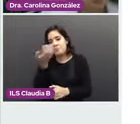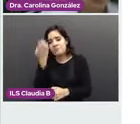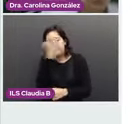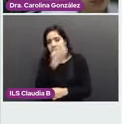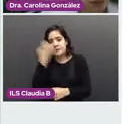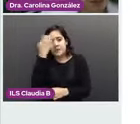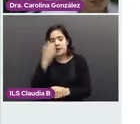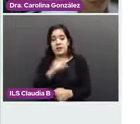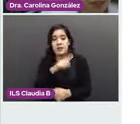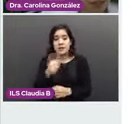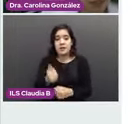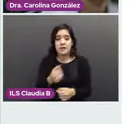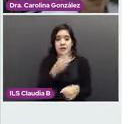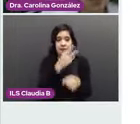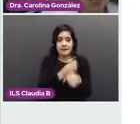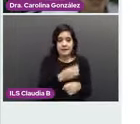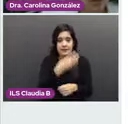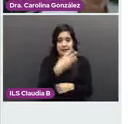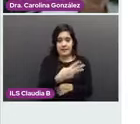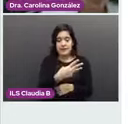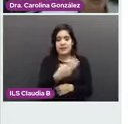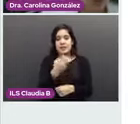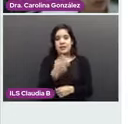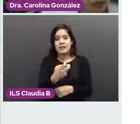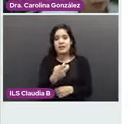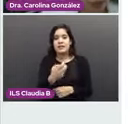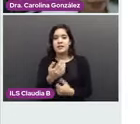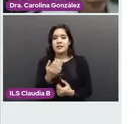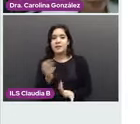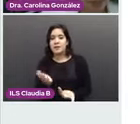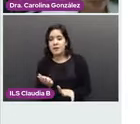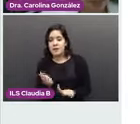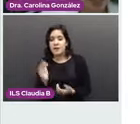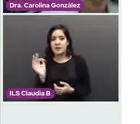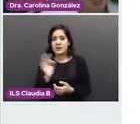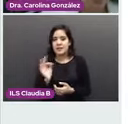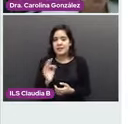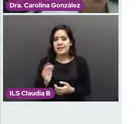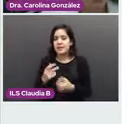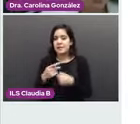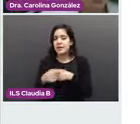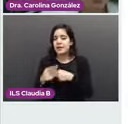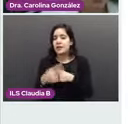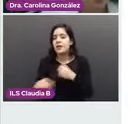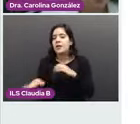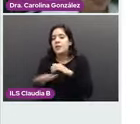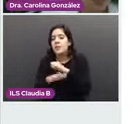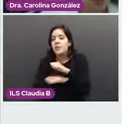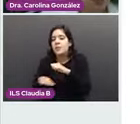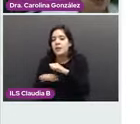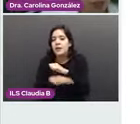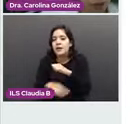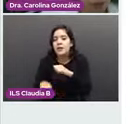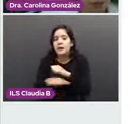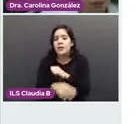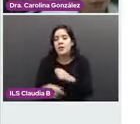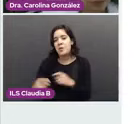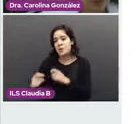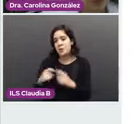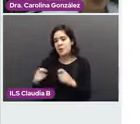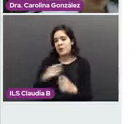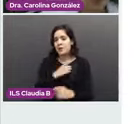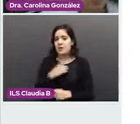es sugestivo de benignidad, tiene un riesgo menos del 2% para cáncer de mama y el control va a ser cada 6 meses por 2 años.